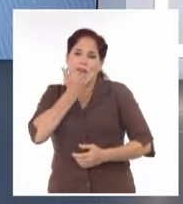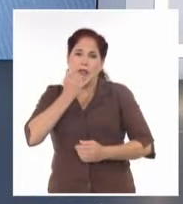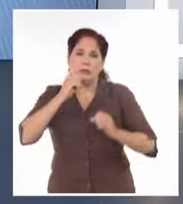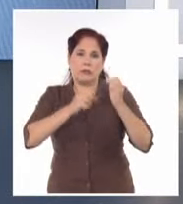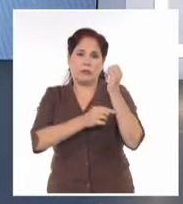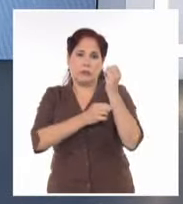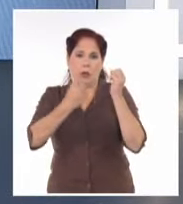cerramos así las breves.